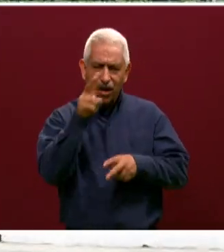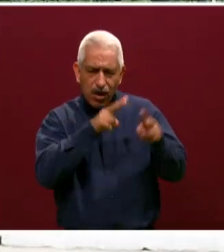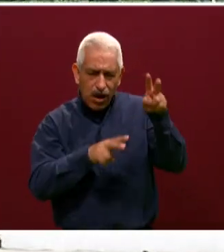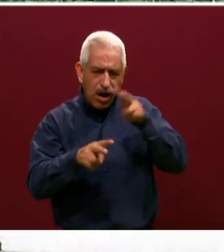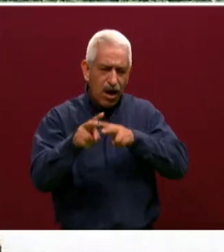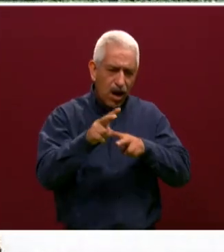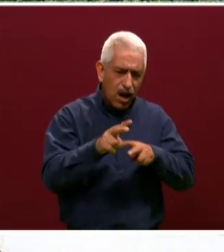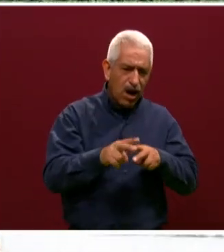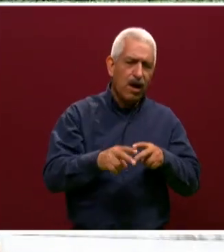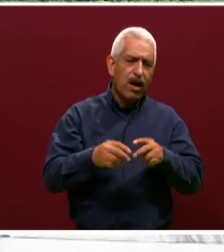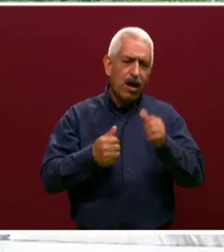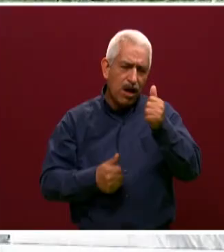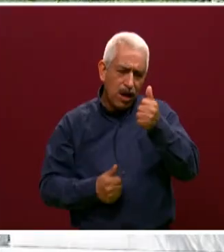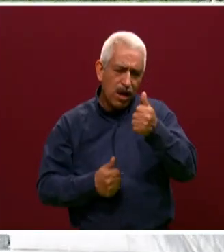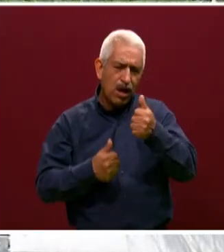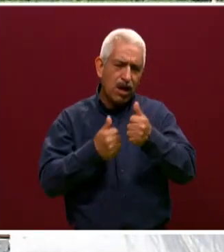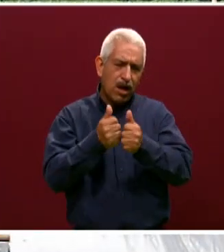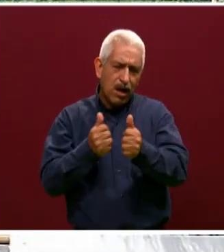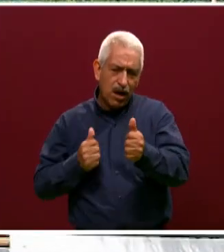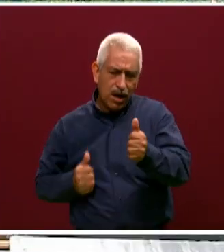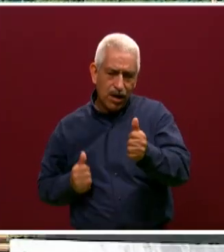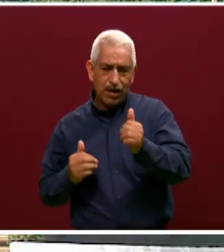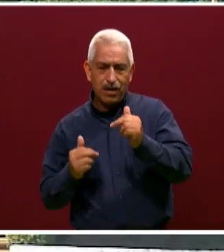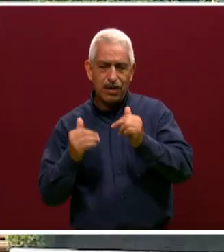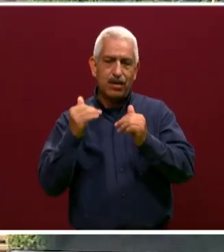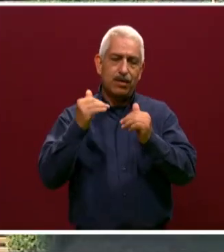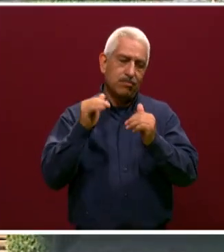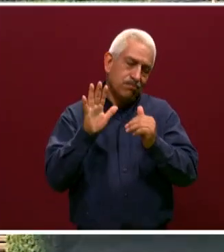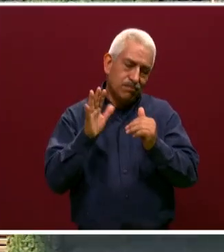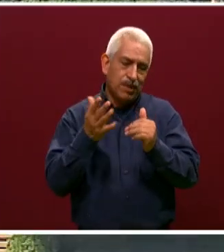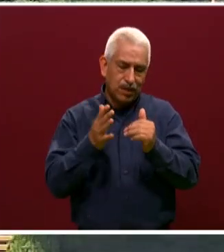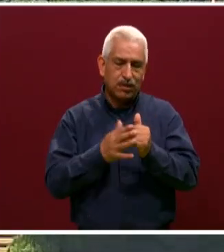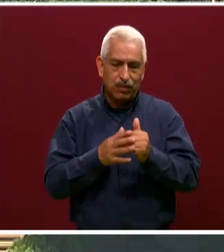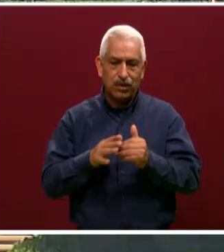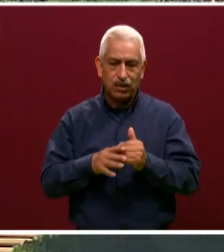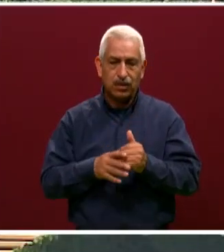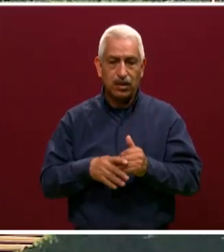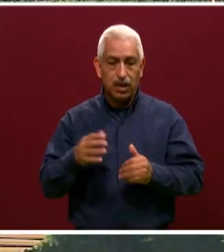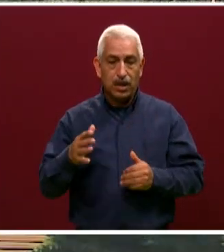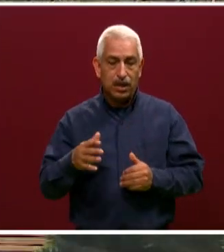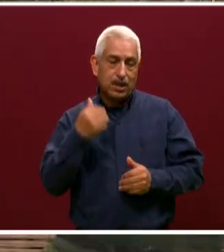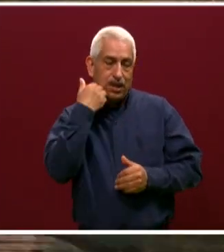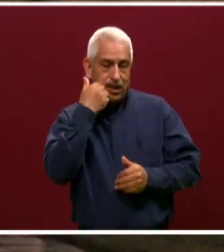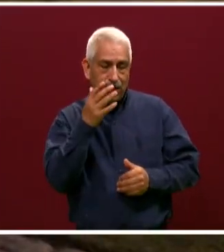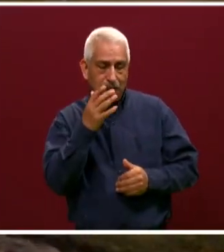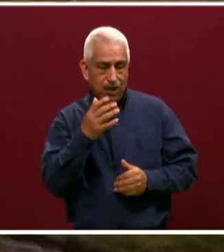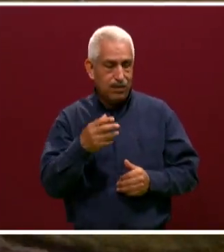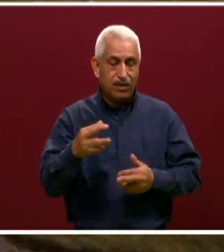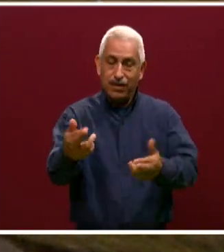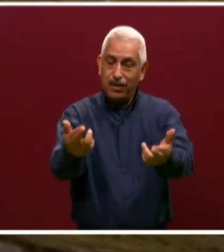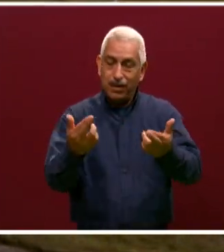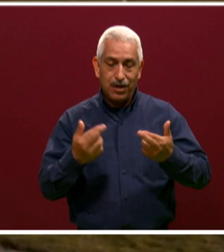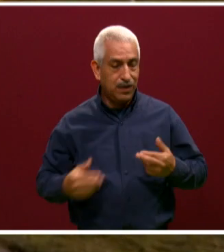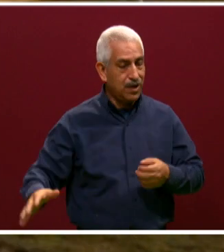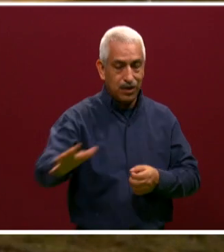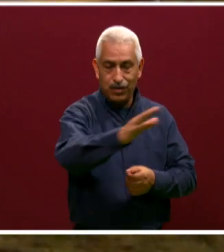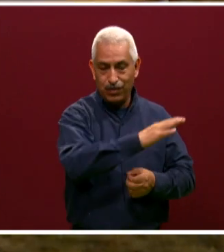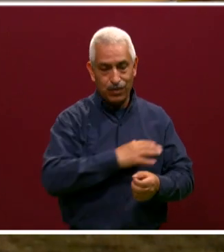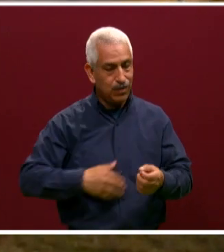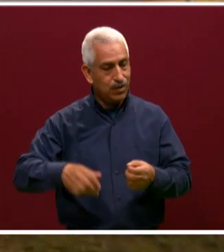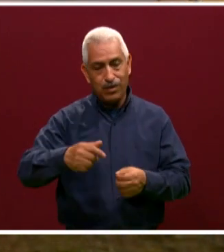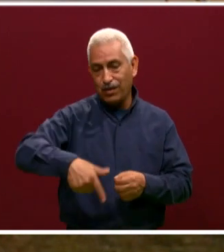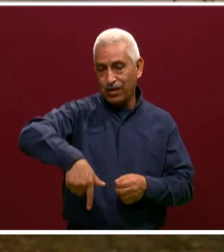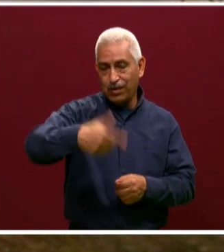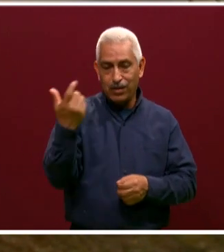nuestros estudiantes tienen. Pero la infraestructura, las condiciones a veces no nos ayudan mucho. Claro, porque además estamos esperando